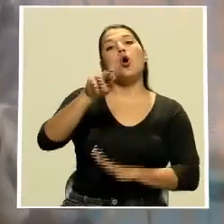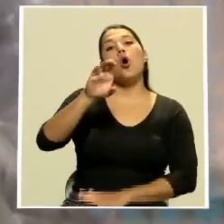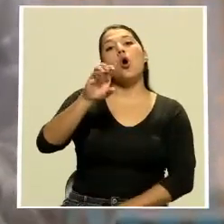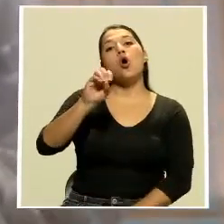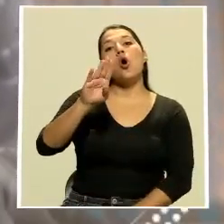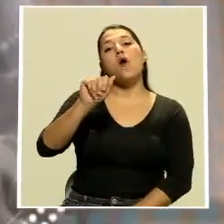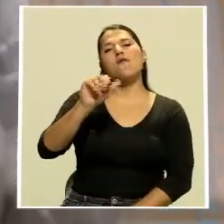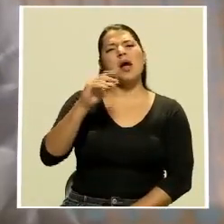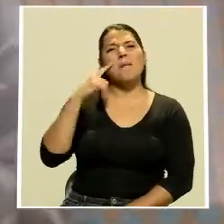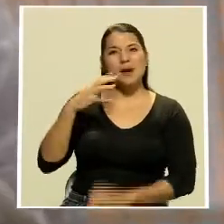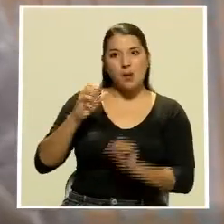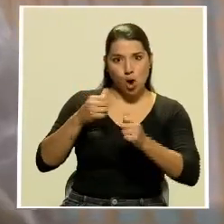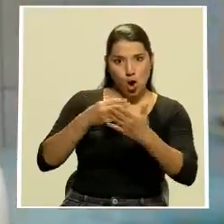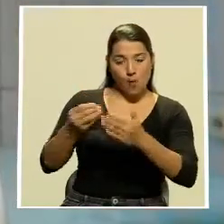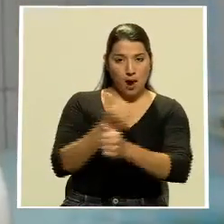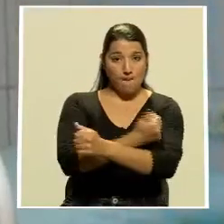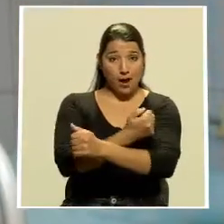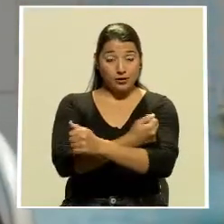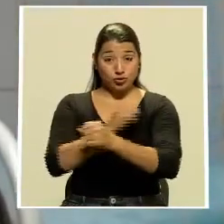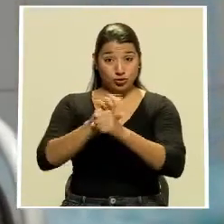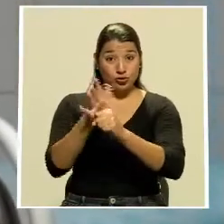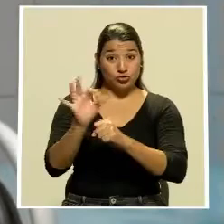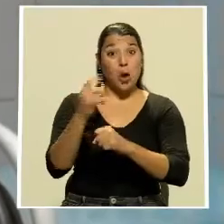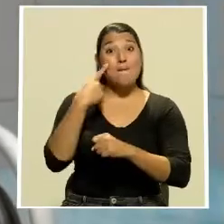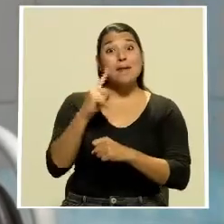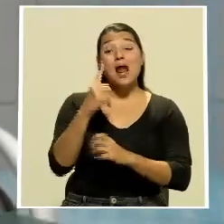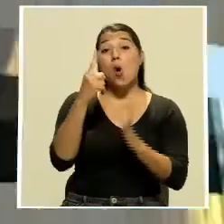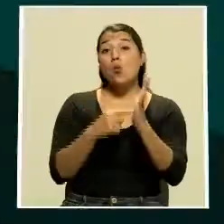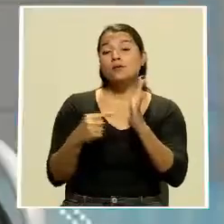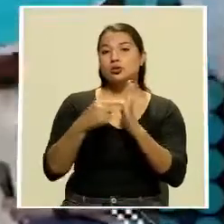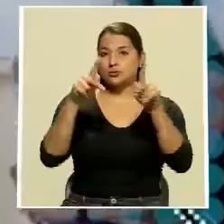obtener la vacuna contra la COVID-19 para más de un millón de personas.